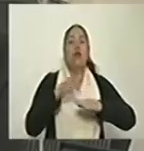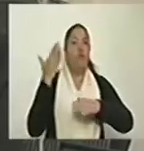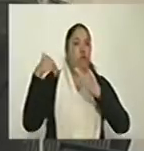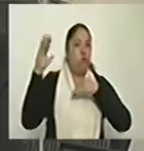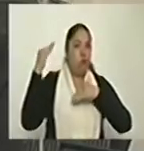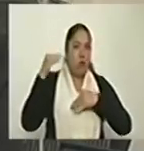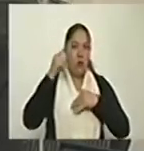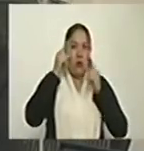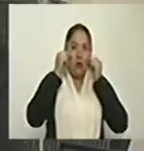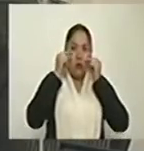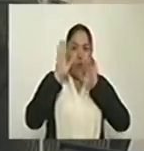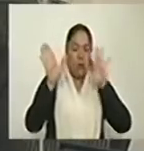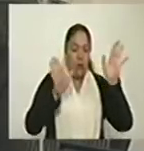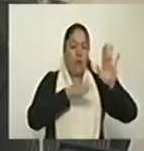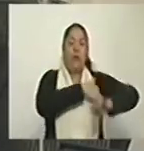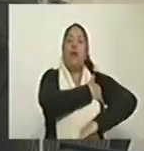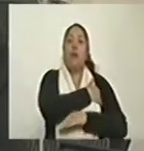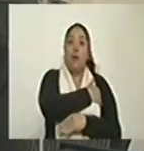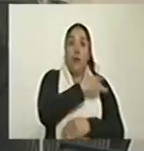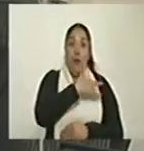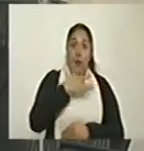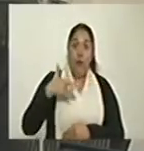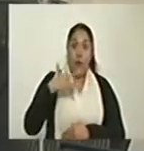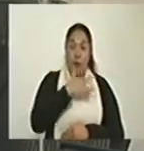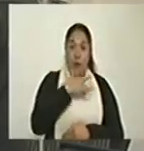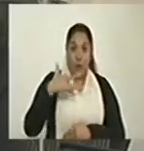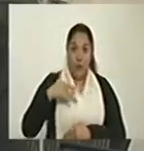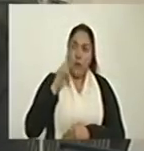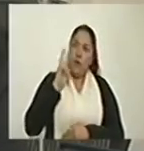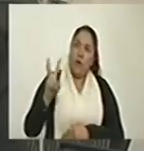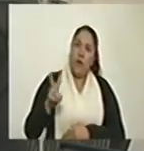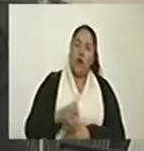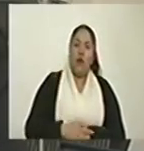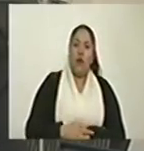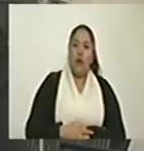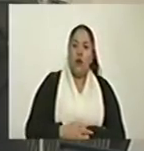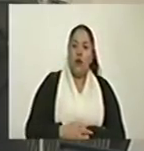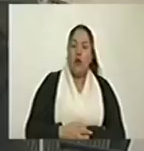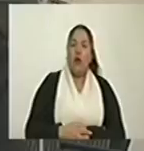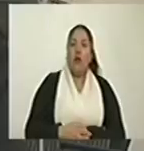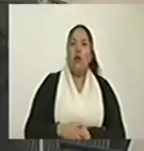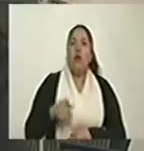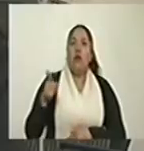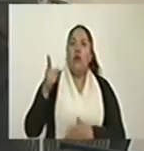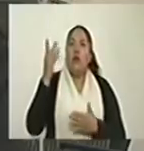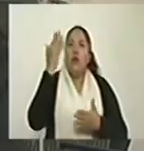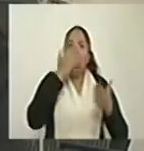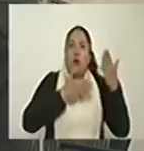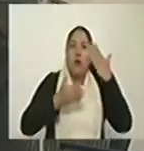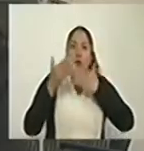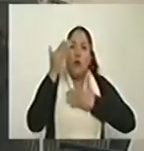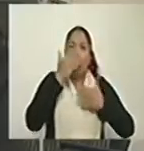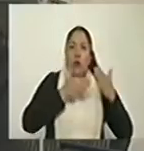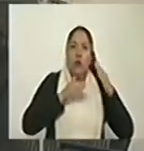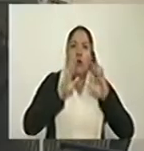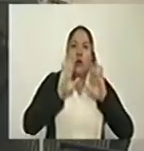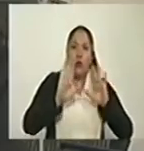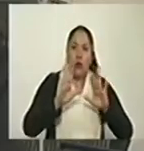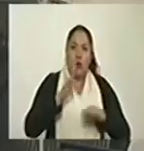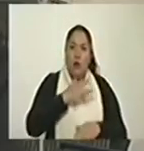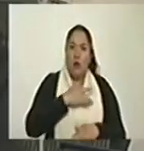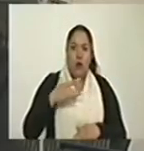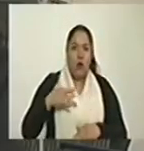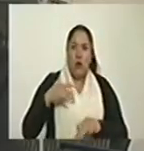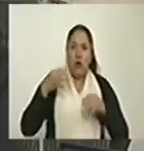sacó como el abogado el sombrero de un estudio de la Organización Mundial de la Salud no certificado, no